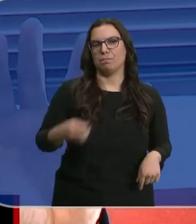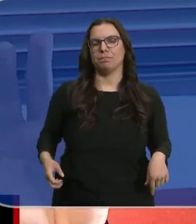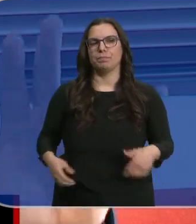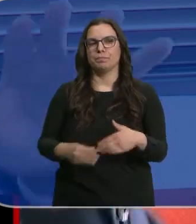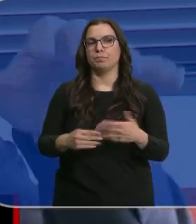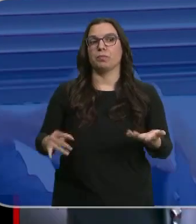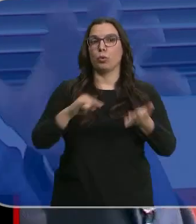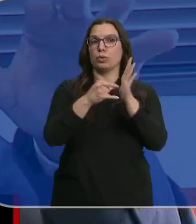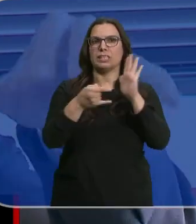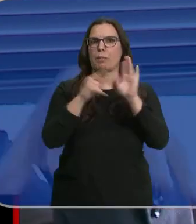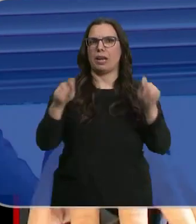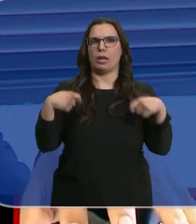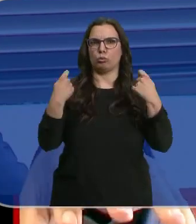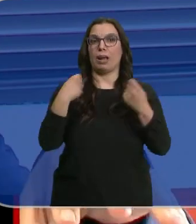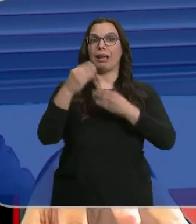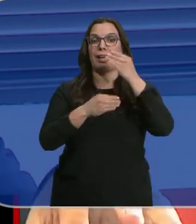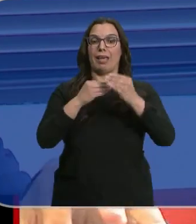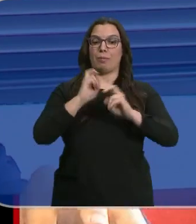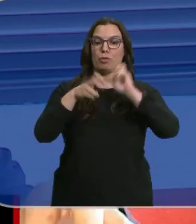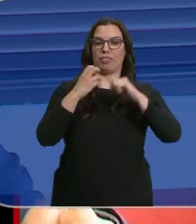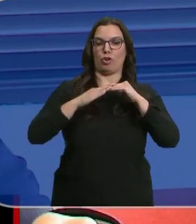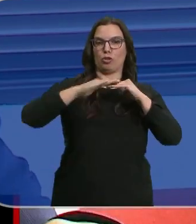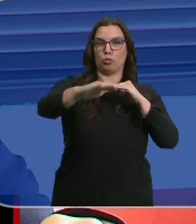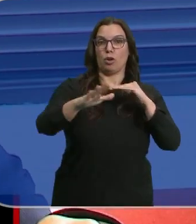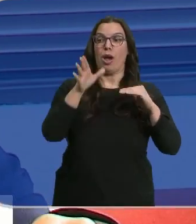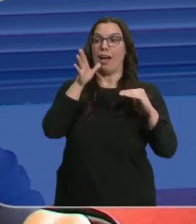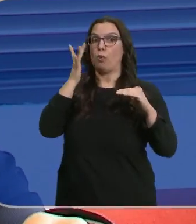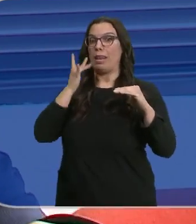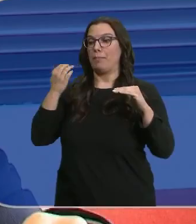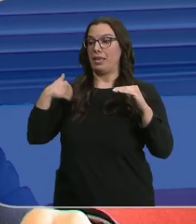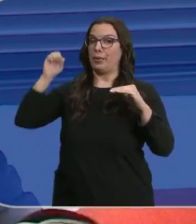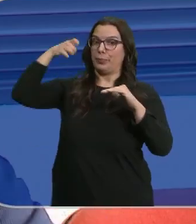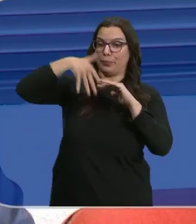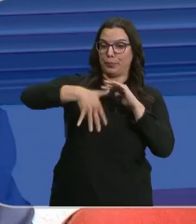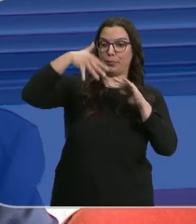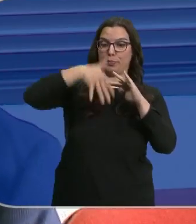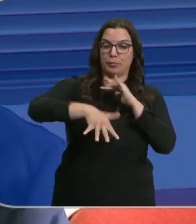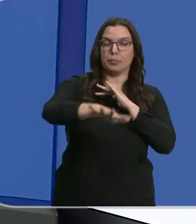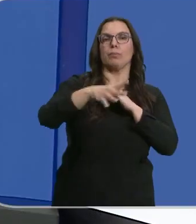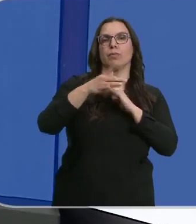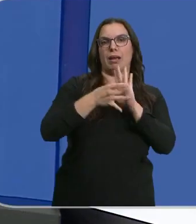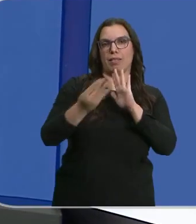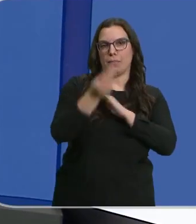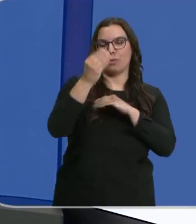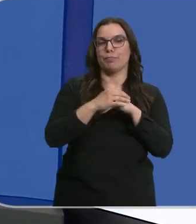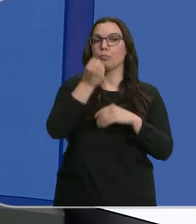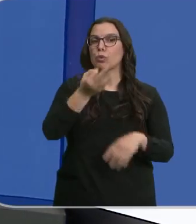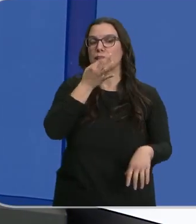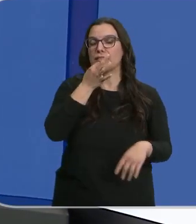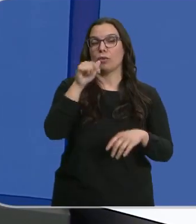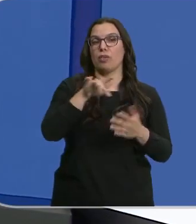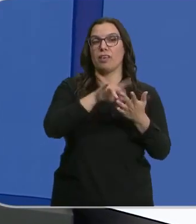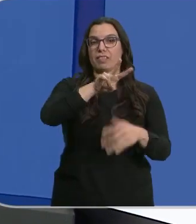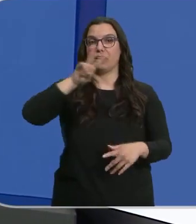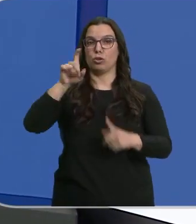Básicamente es un sistema natural en que se ha modificado el suelo, donde el agua depurada se infiltra, mejora en calidad. Buenas tardes, 22